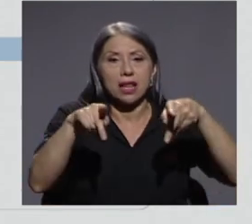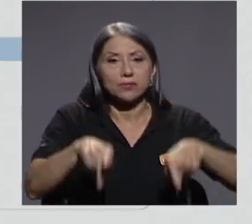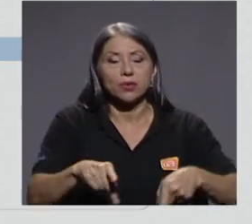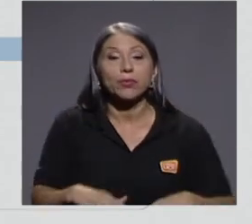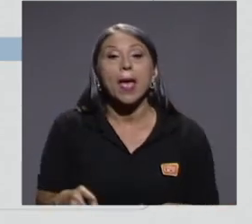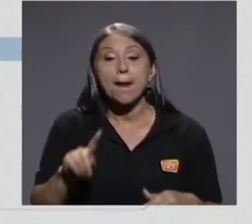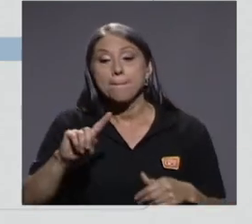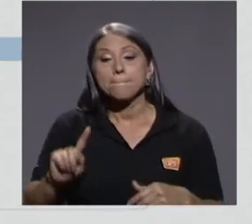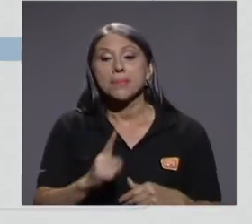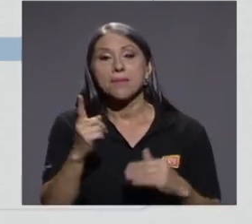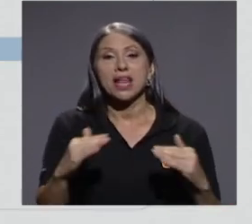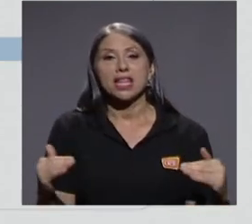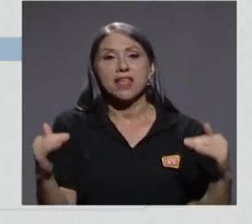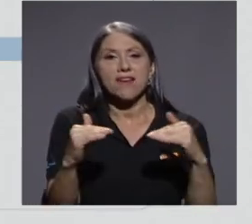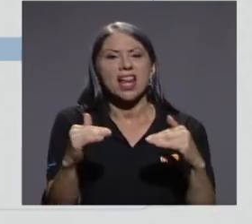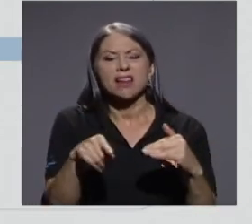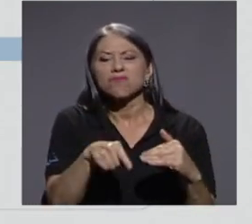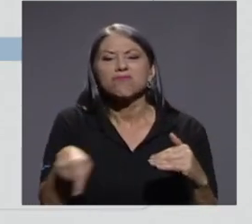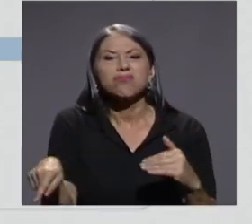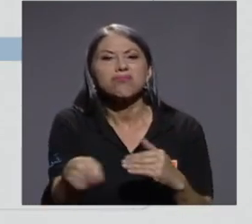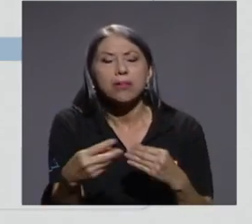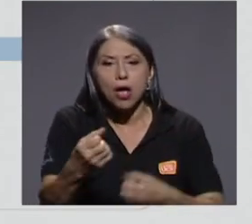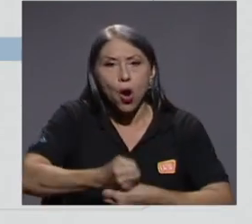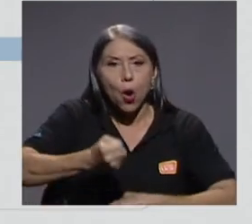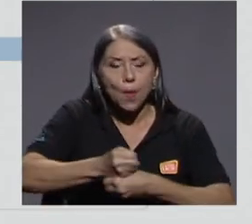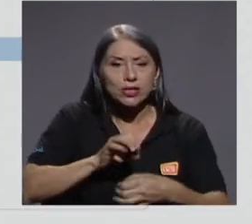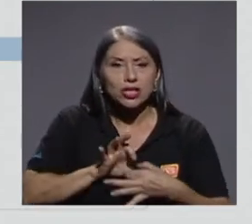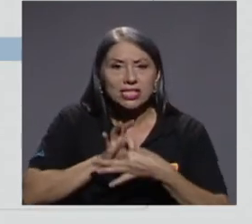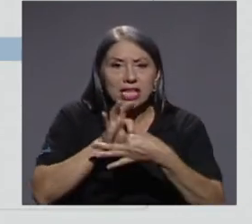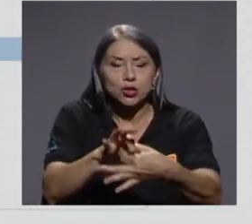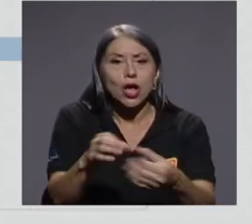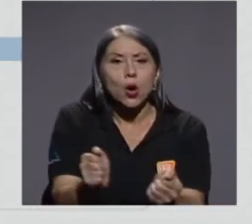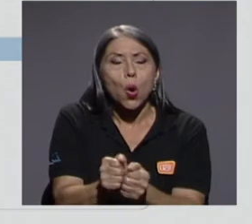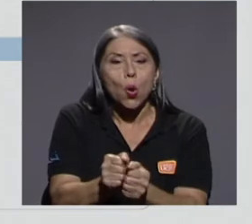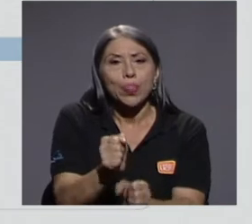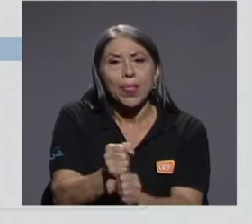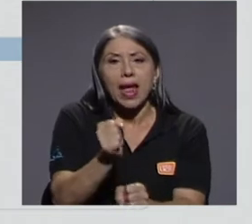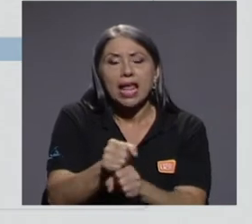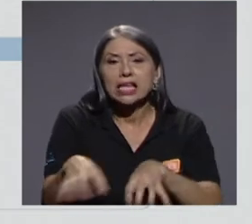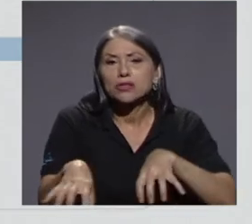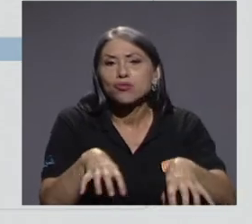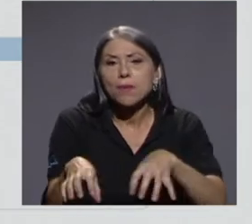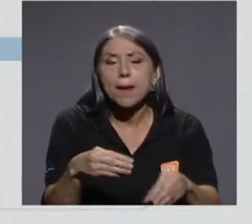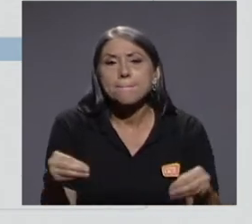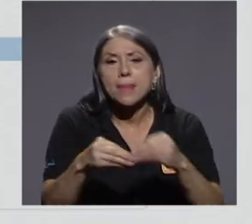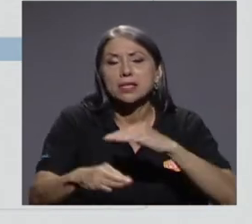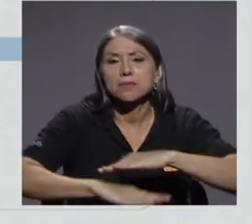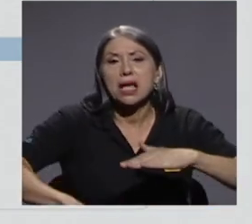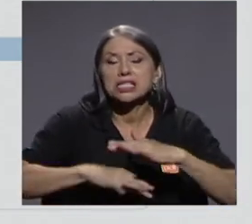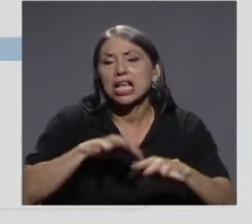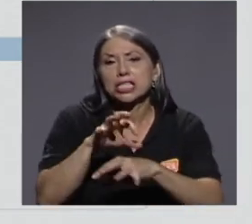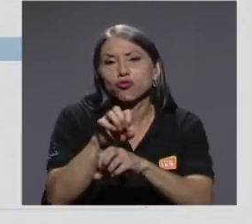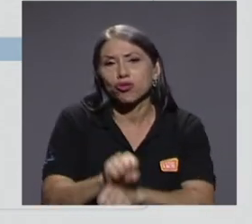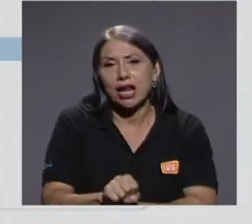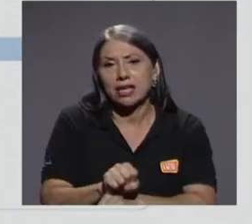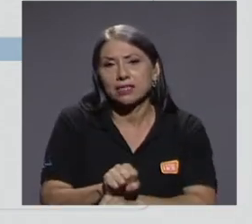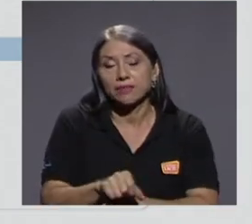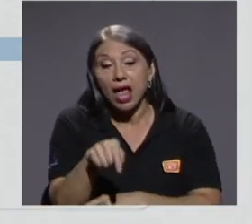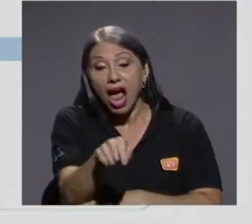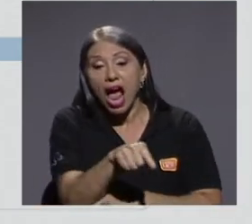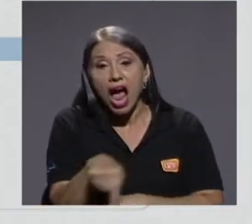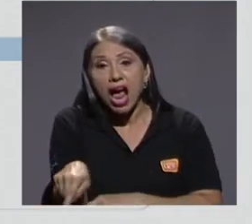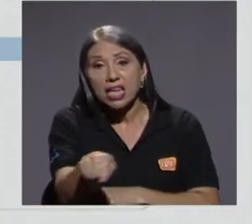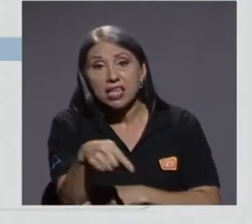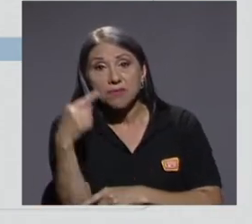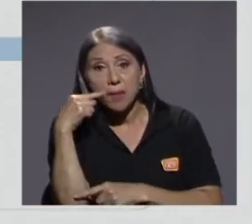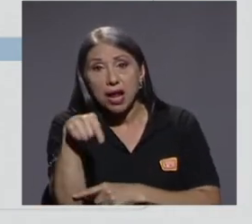aquellas ocupaciones que se asocian con las tareas más básicas y rutinarias. Aquí normalmente lo que se nos exige